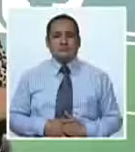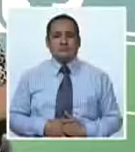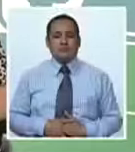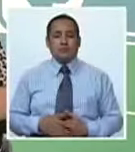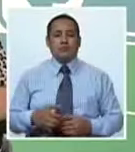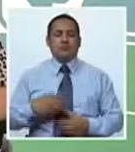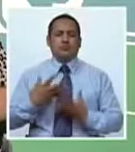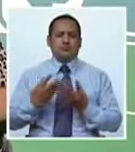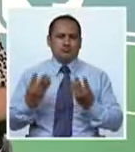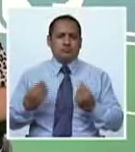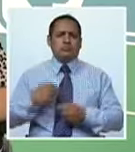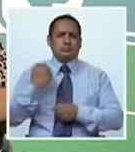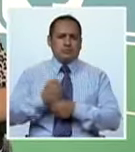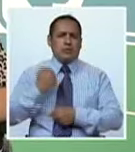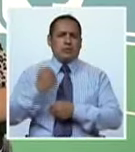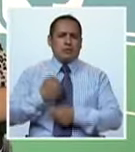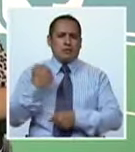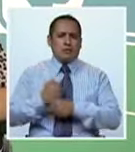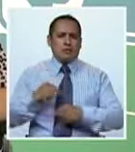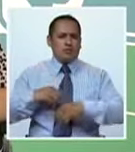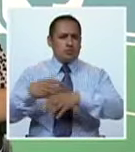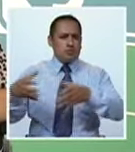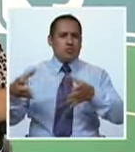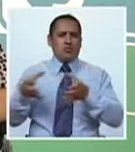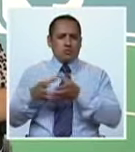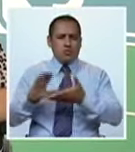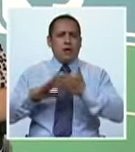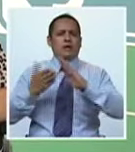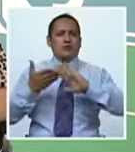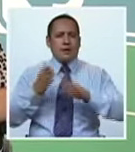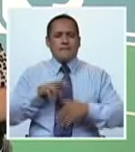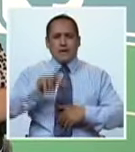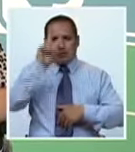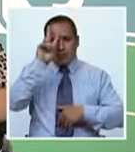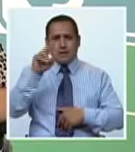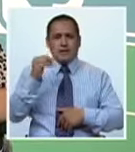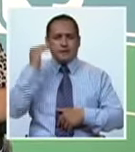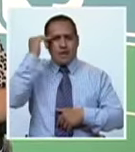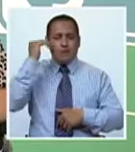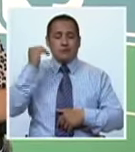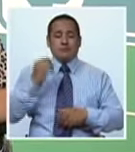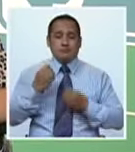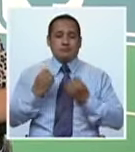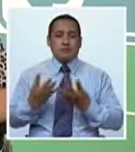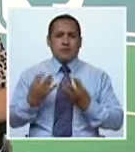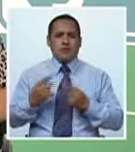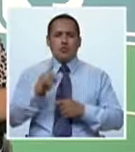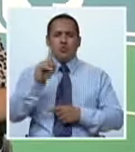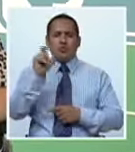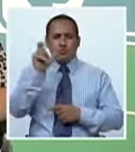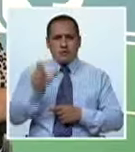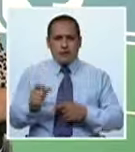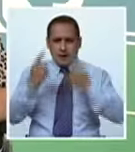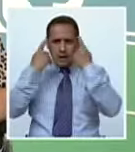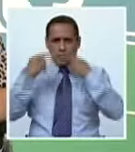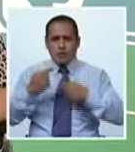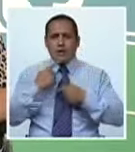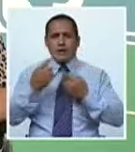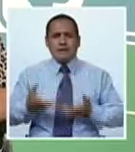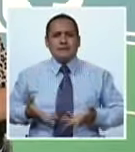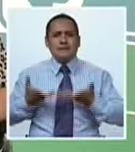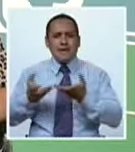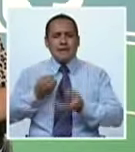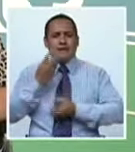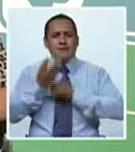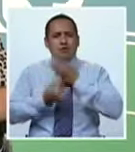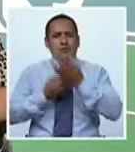Un gran trabajo el que realizan todos los que conforman la Sociedad Peruana de Síndrome de Down, cuyo único objetivo es